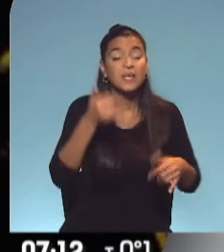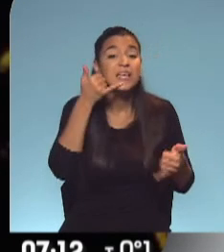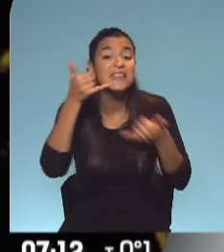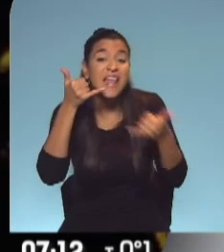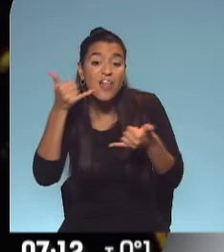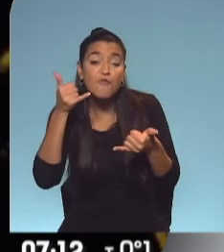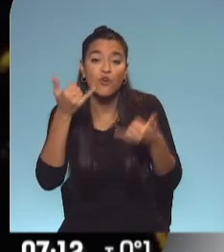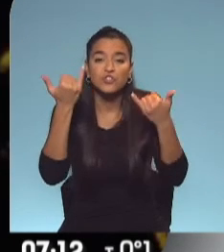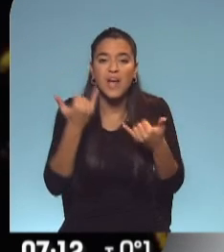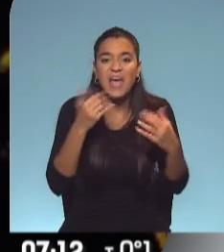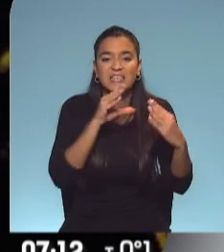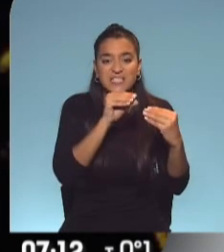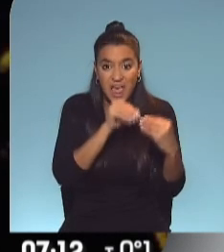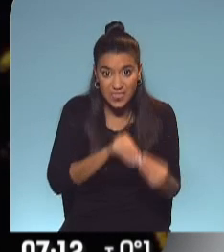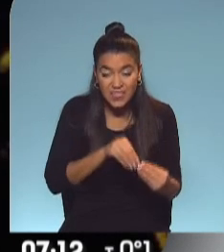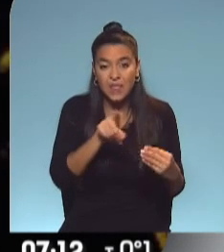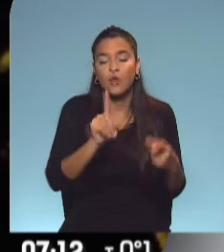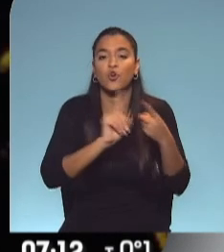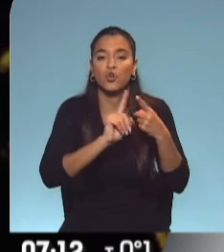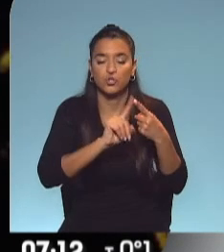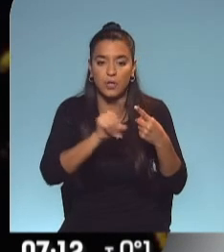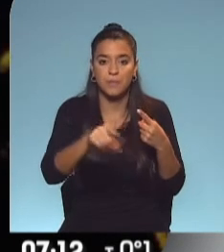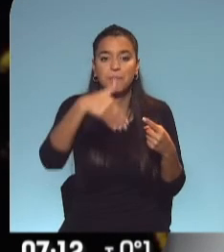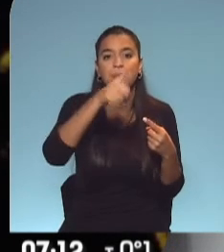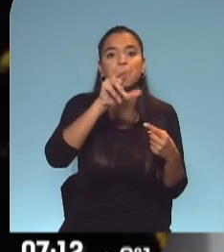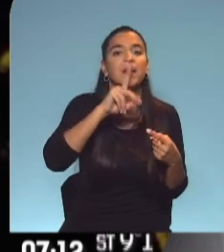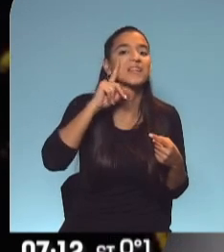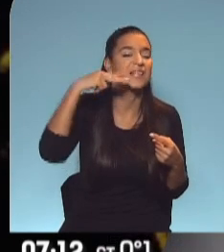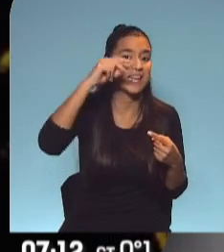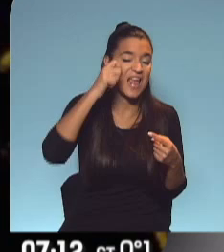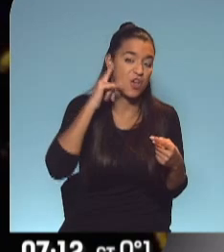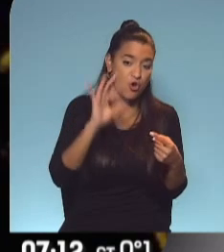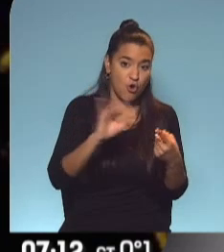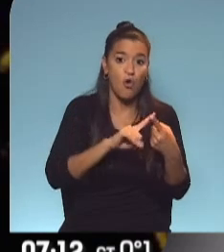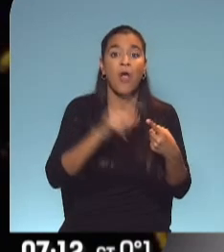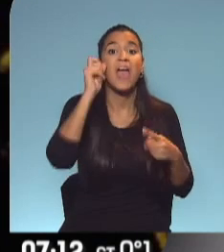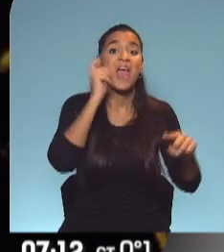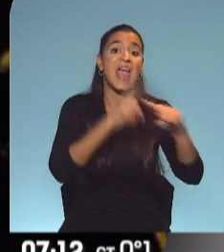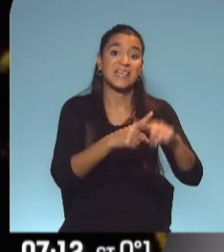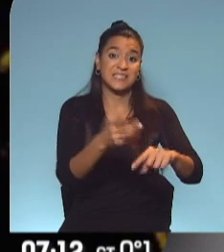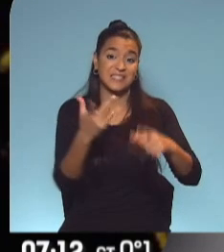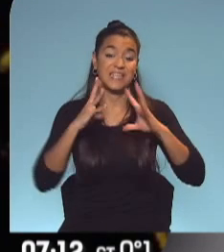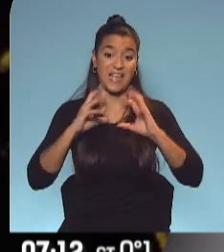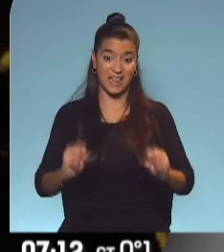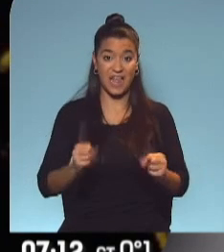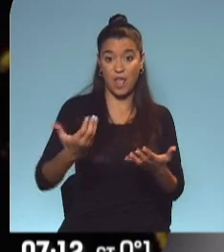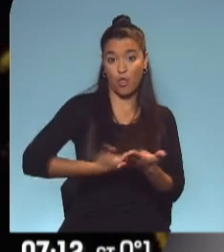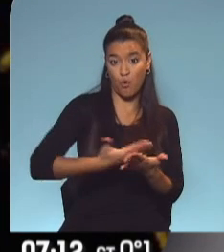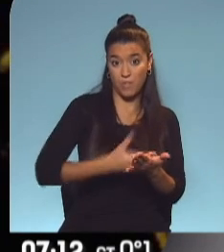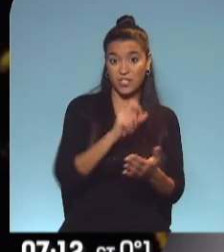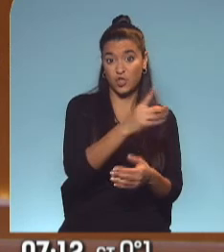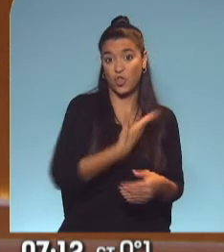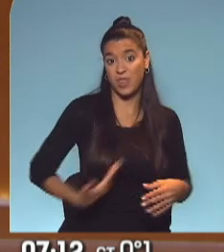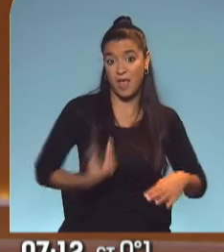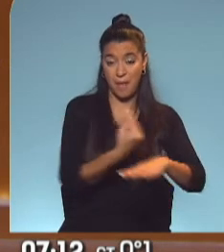los ex espías, tuvo contacto con Susana Martínengo, la ex secretaria de documentación del gobierno de Mauricio Macri,